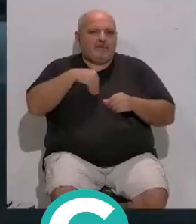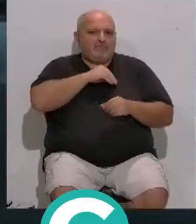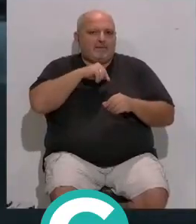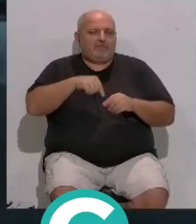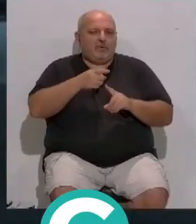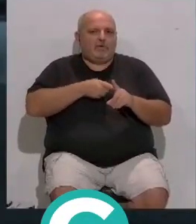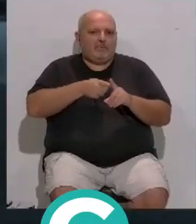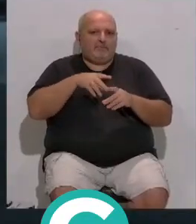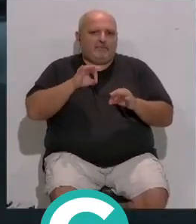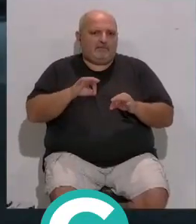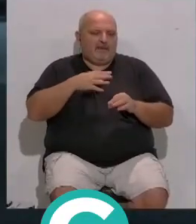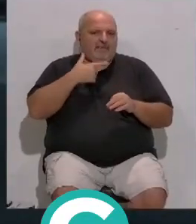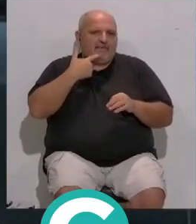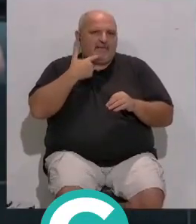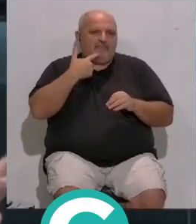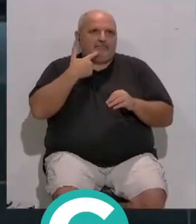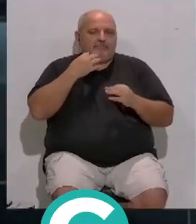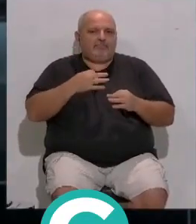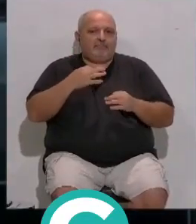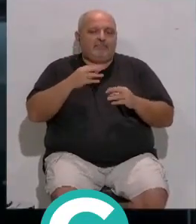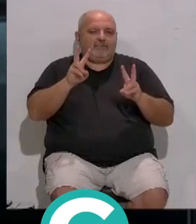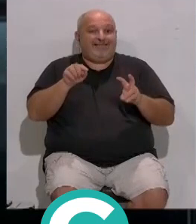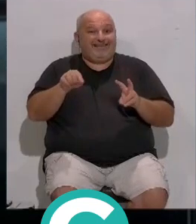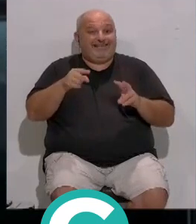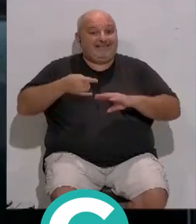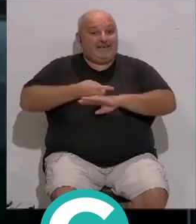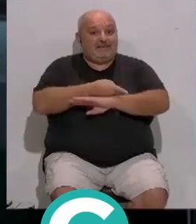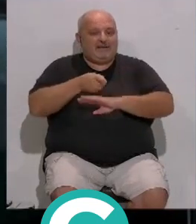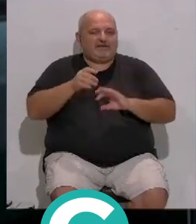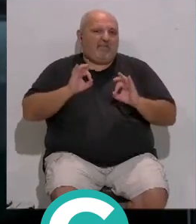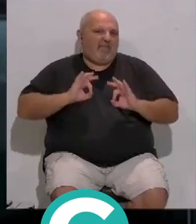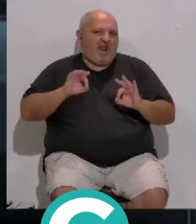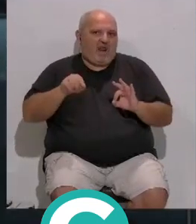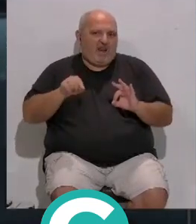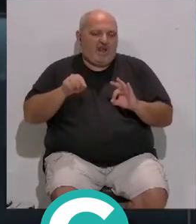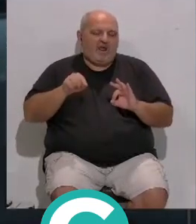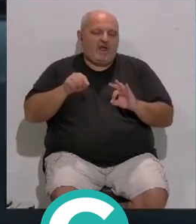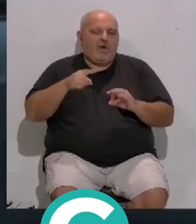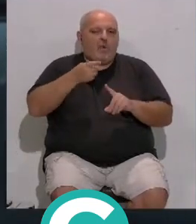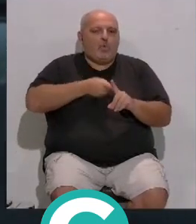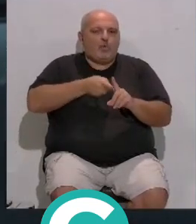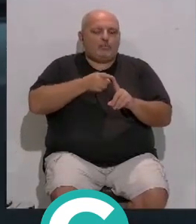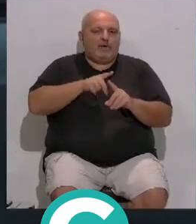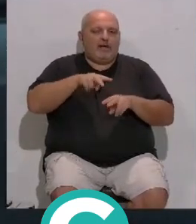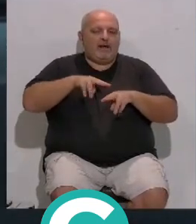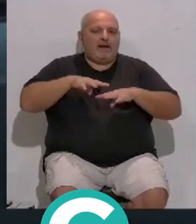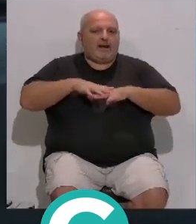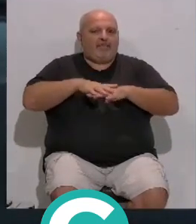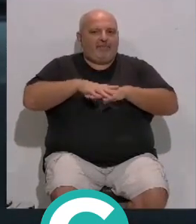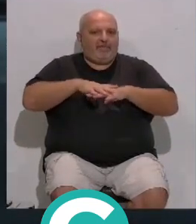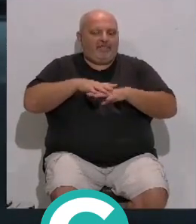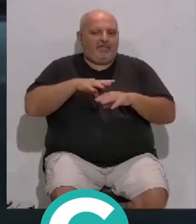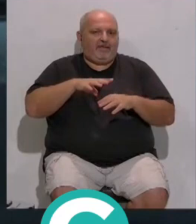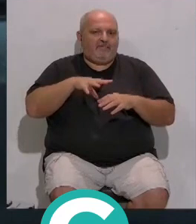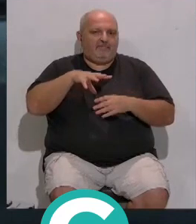...que operamos así... ...es decir que en este caso... ...este tren, este tranvía... ...circula por la red